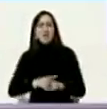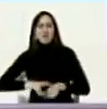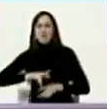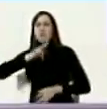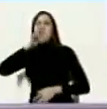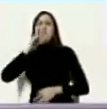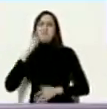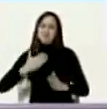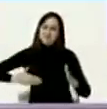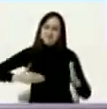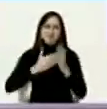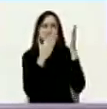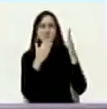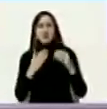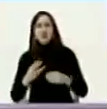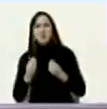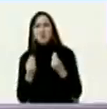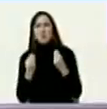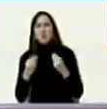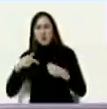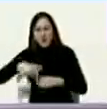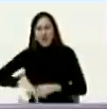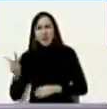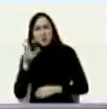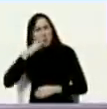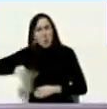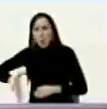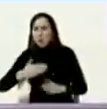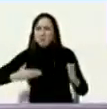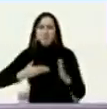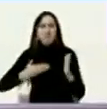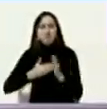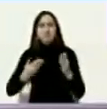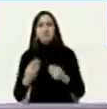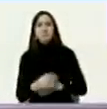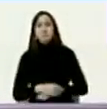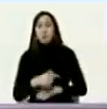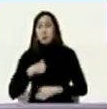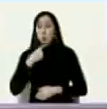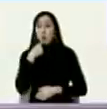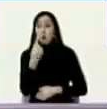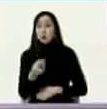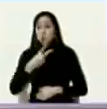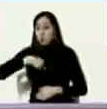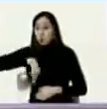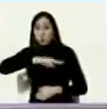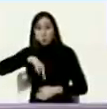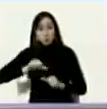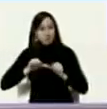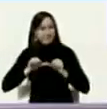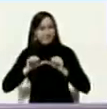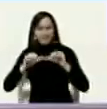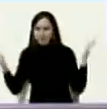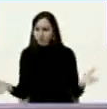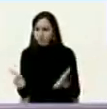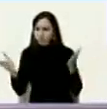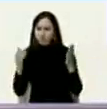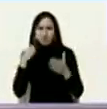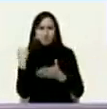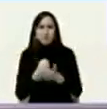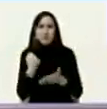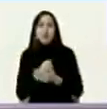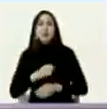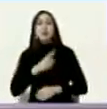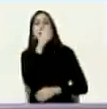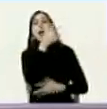muy crueles contra el pueblo de Venezuela y yo he dicho nosotros vamos a salir adelante Estados